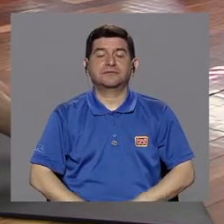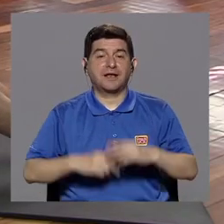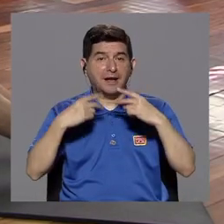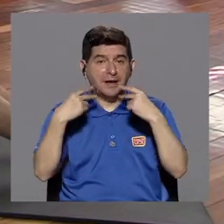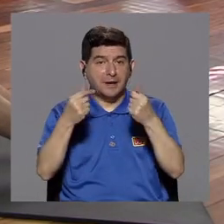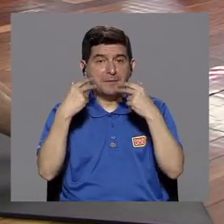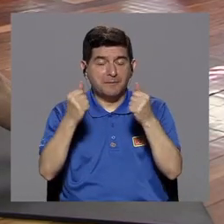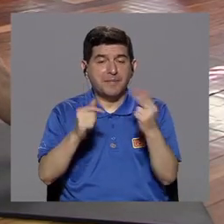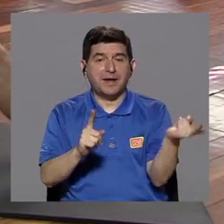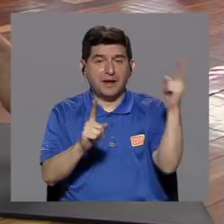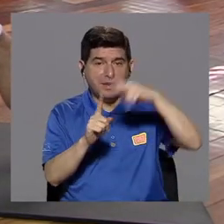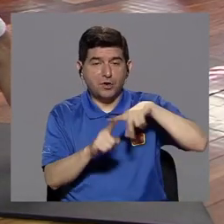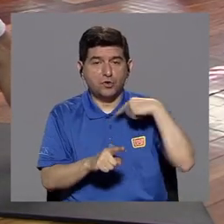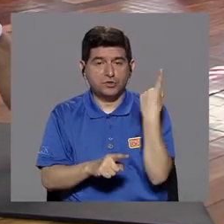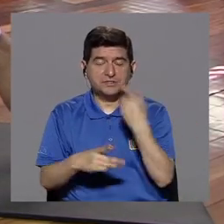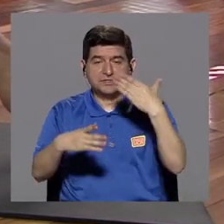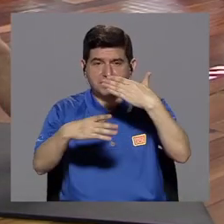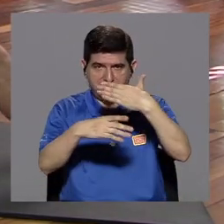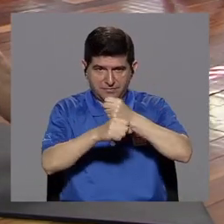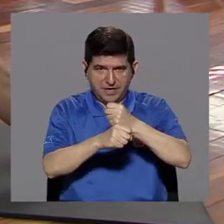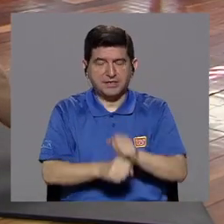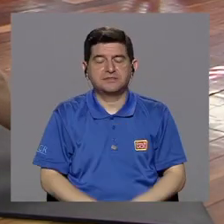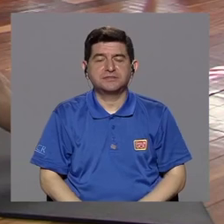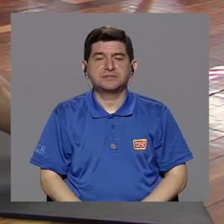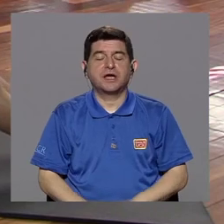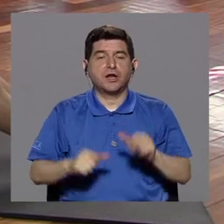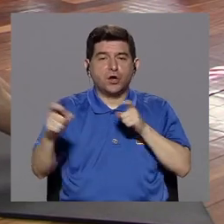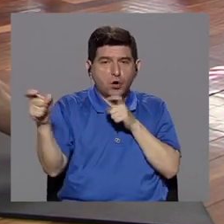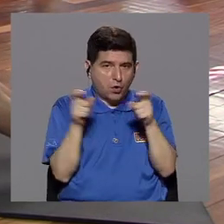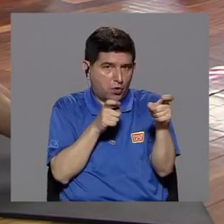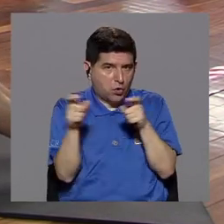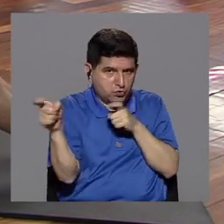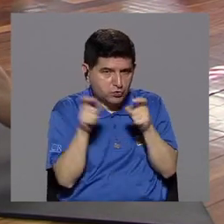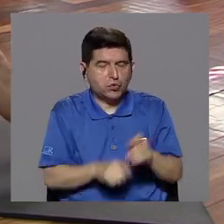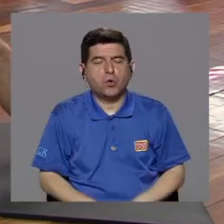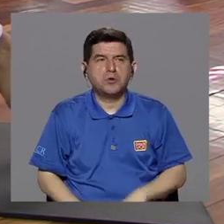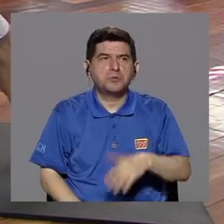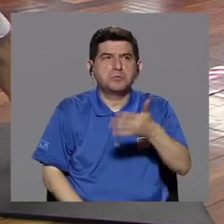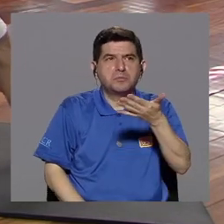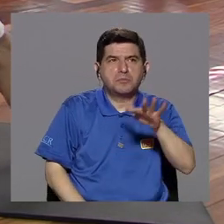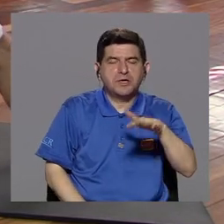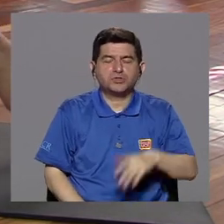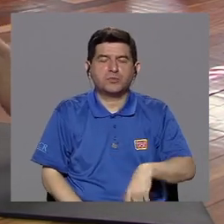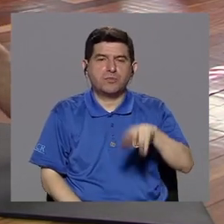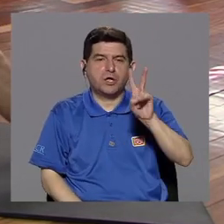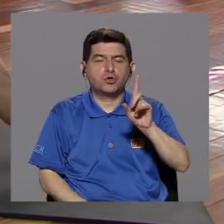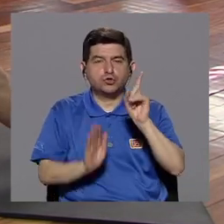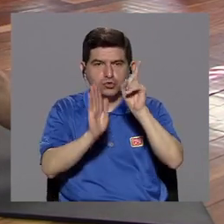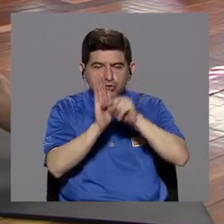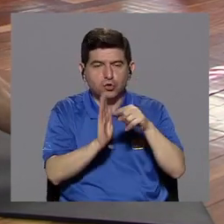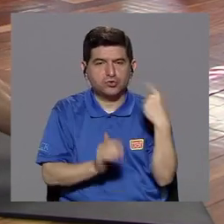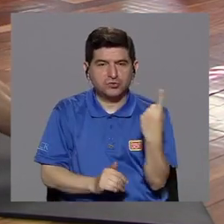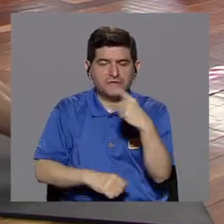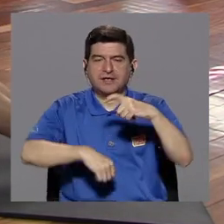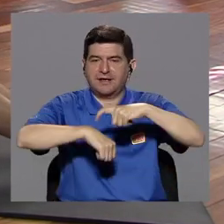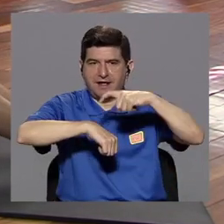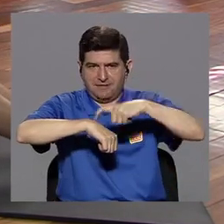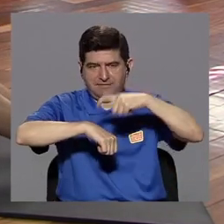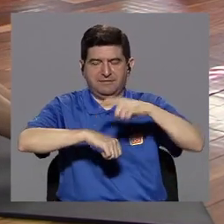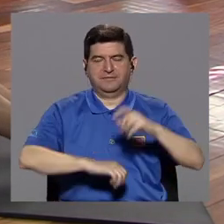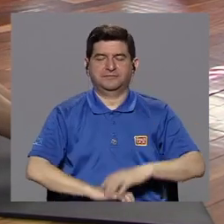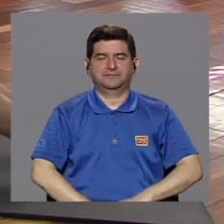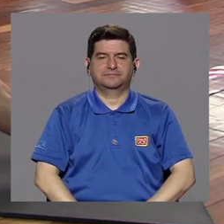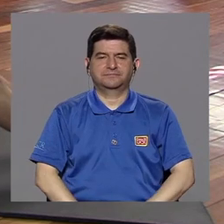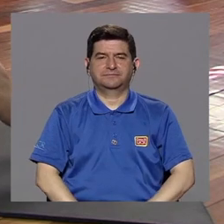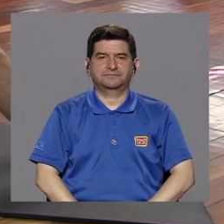La velocidad de ejecución siempre la vamos a realizar de manera controlada, más o menos durando dos segundos en cada